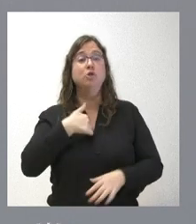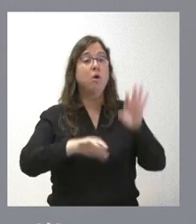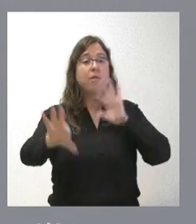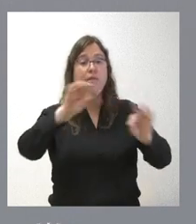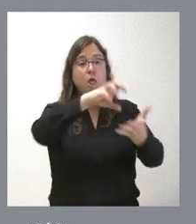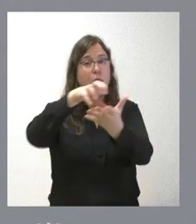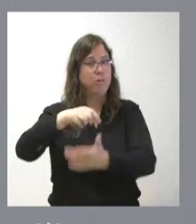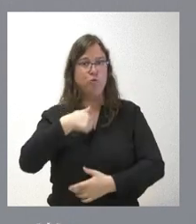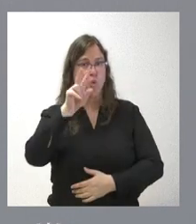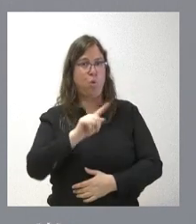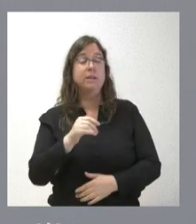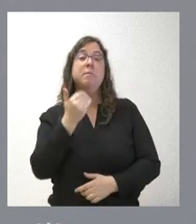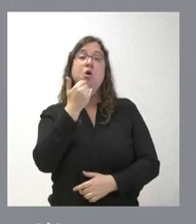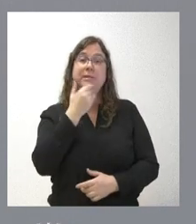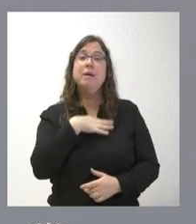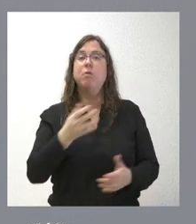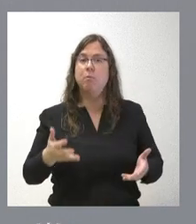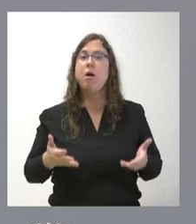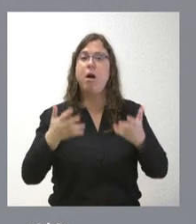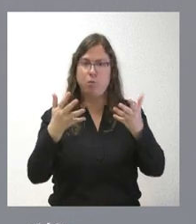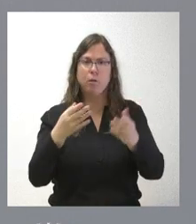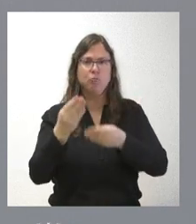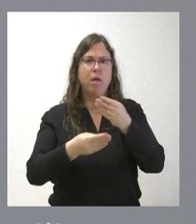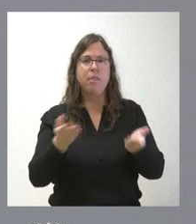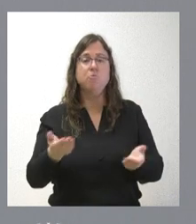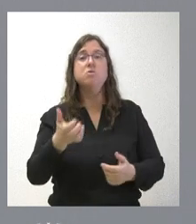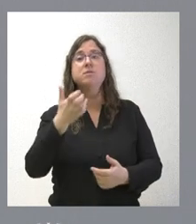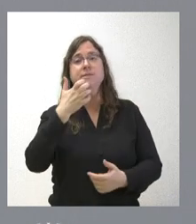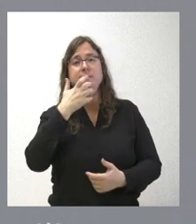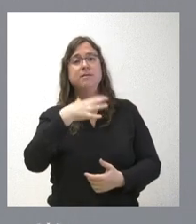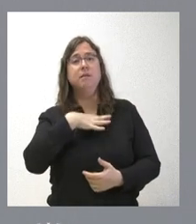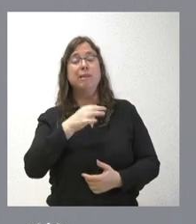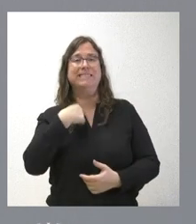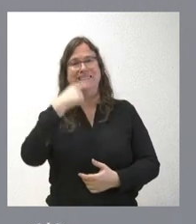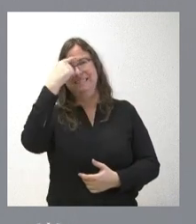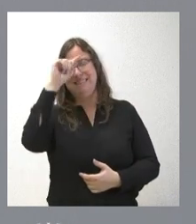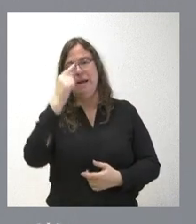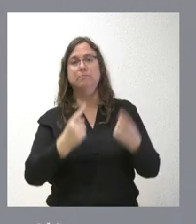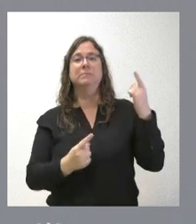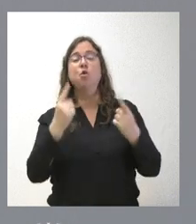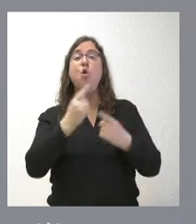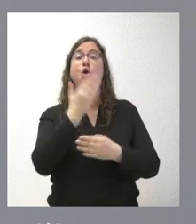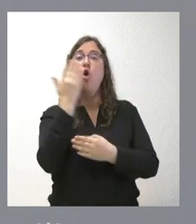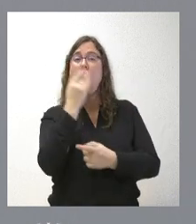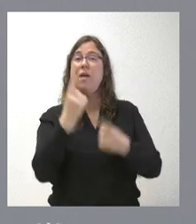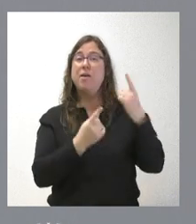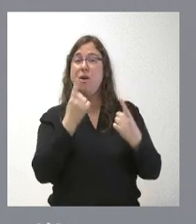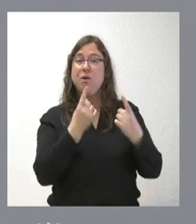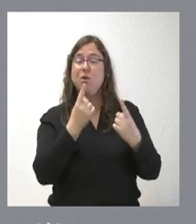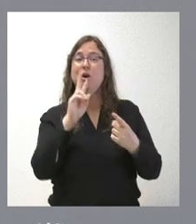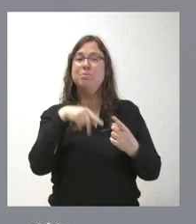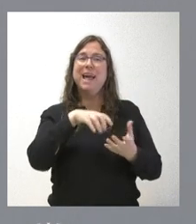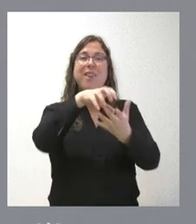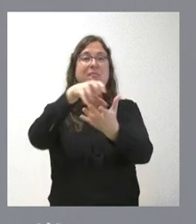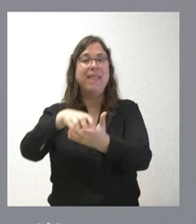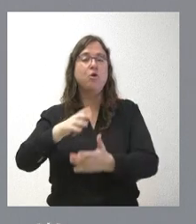pero sí que es cierto que, en la medida en que podamos ayudar, lo haríamos. Y, en la medida en que también sabemos que parte de los colegios electorales son centros